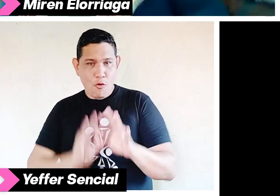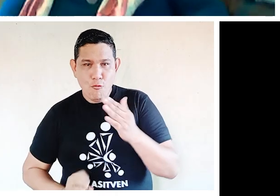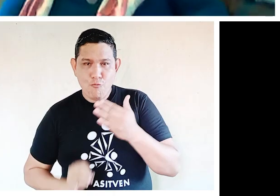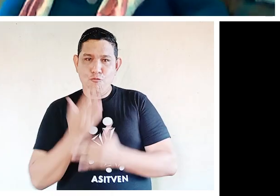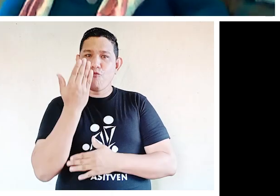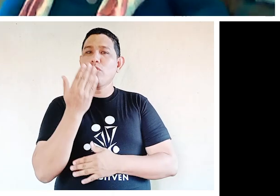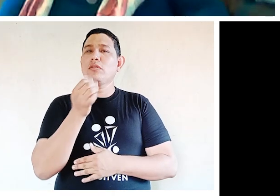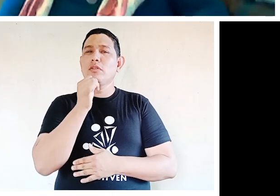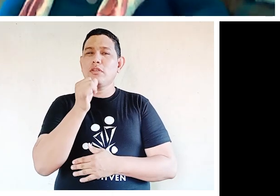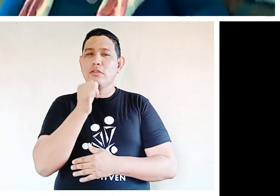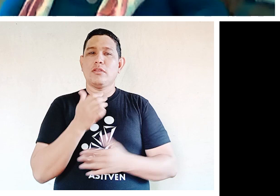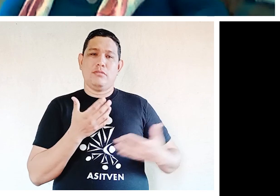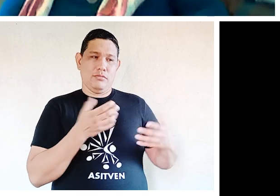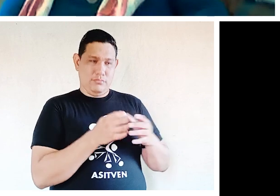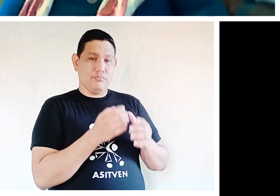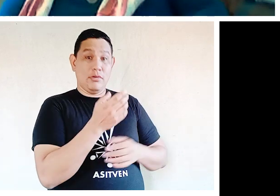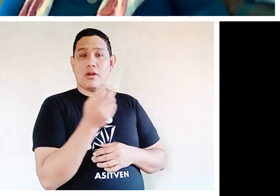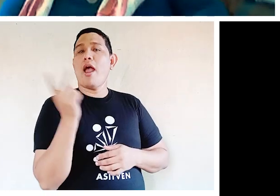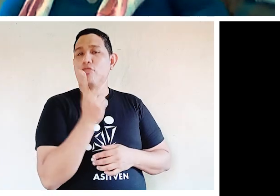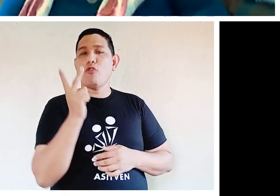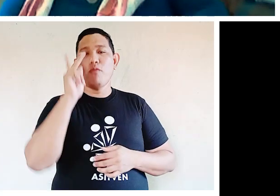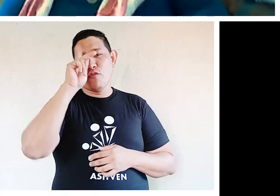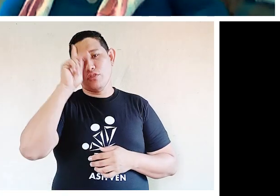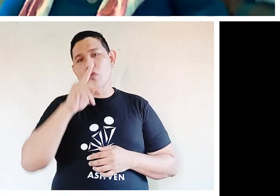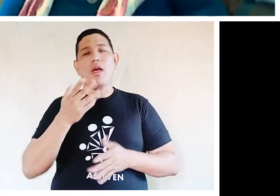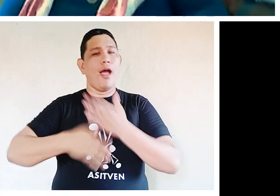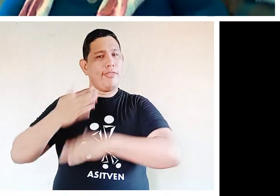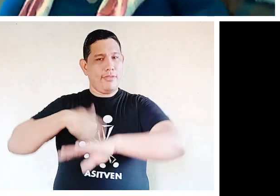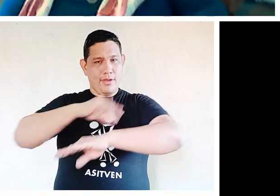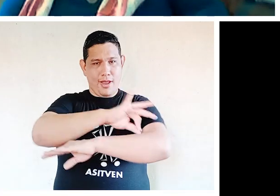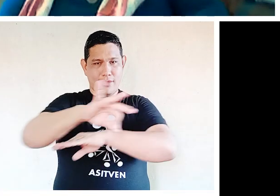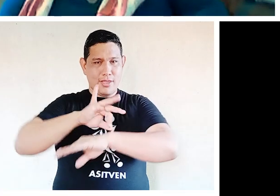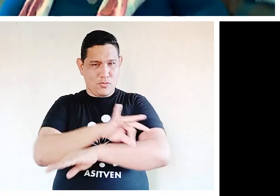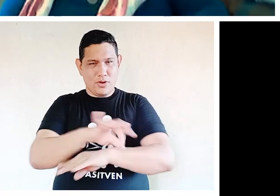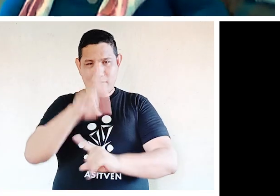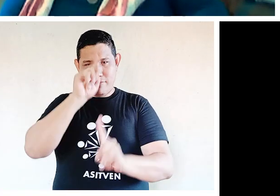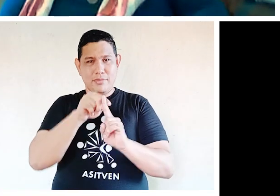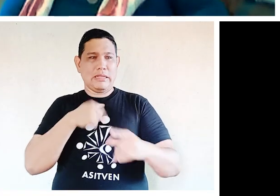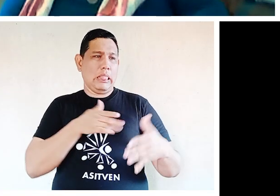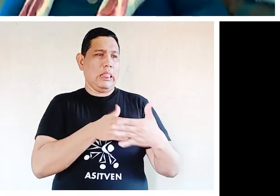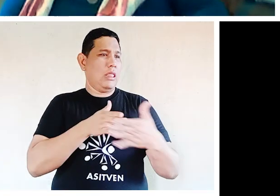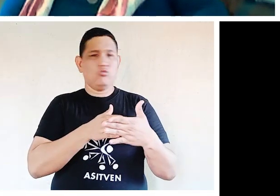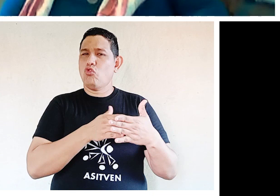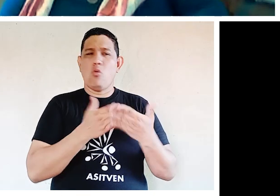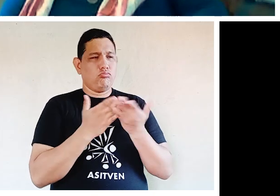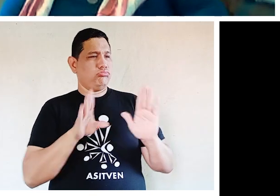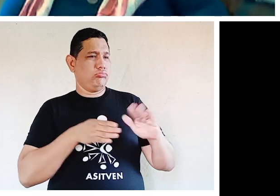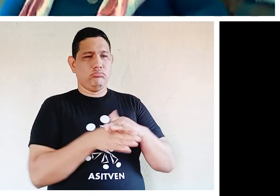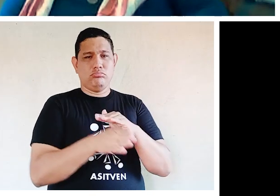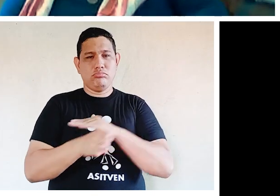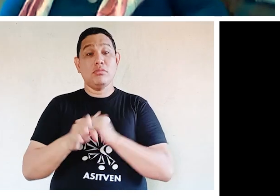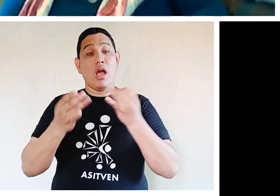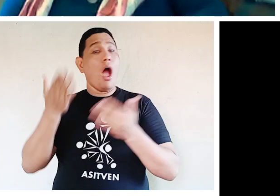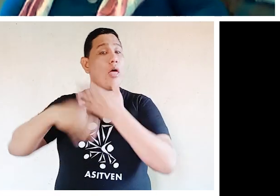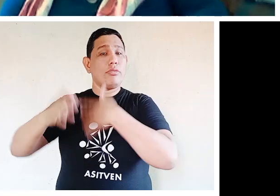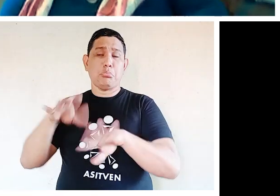profesora Anile Carrullo y yo, la materia arquitectura sin barrera, que en ese momento era opcional y ahora es obligatoria,